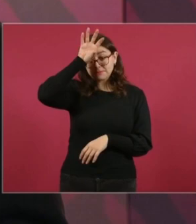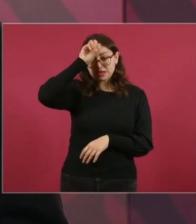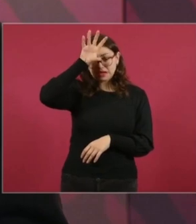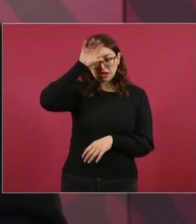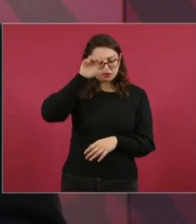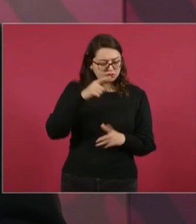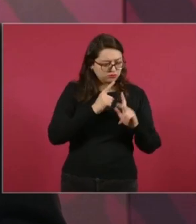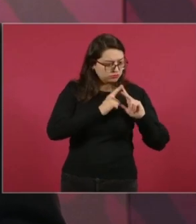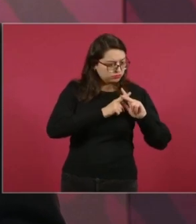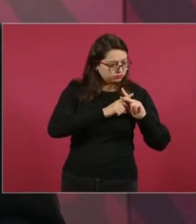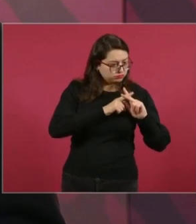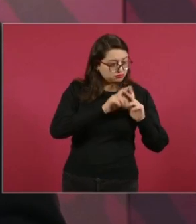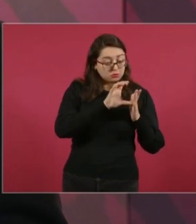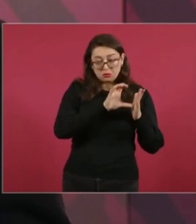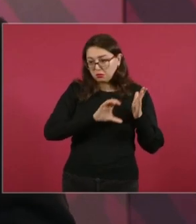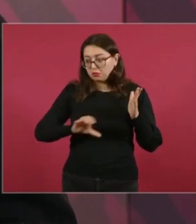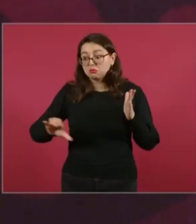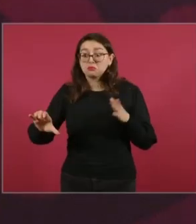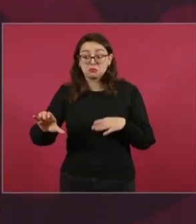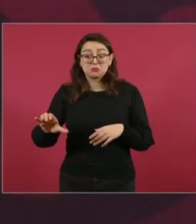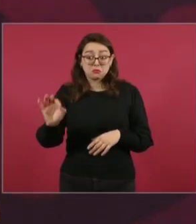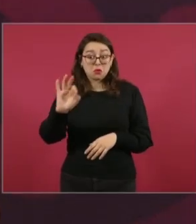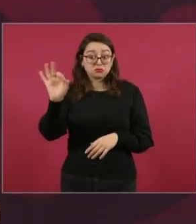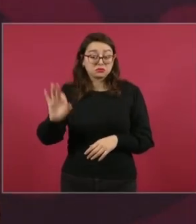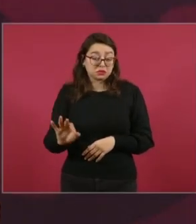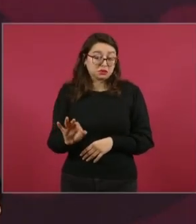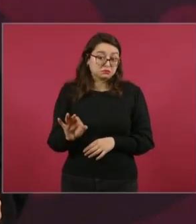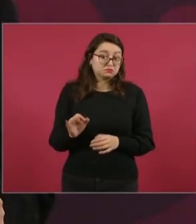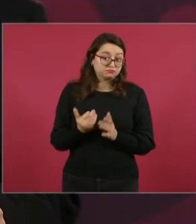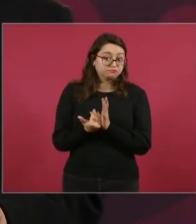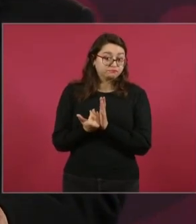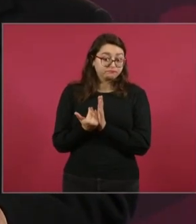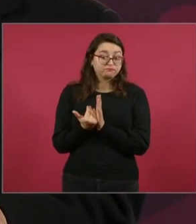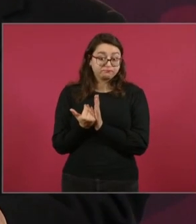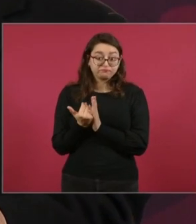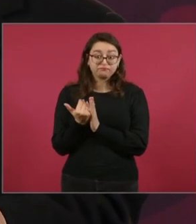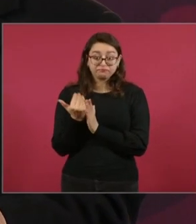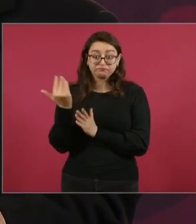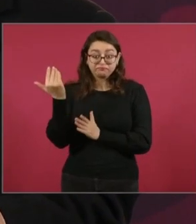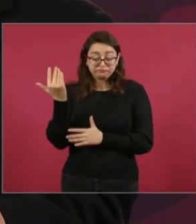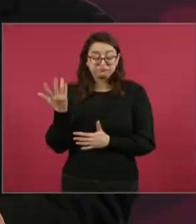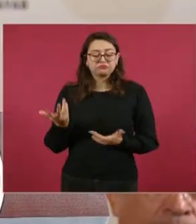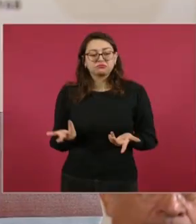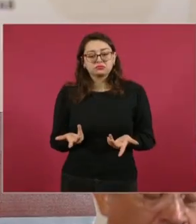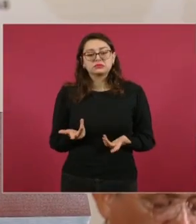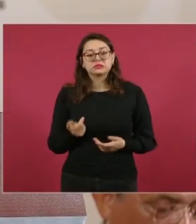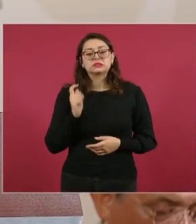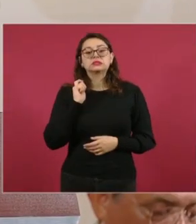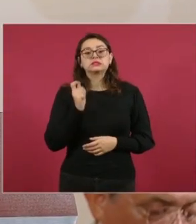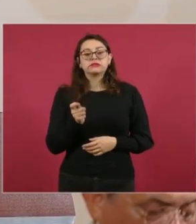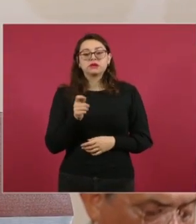proyecciones que tenemos. Entonces, va a seguir habiendo una mejor